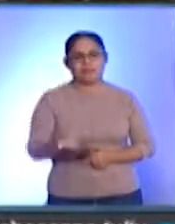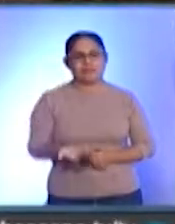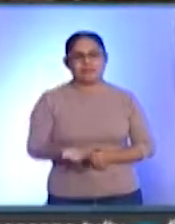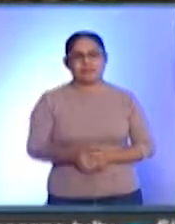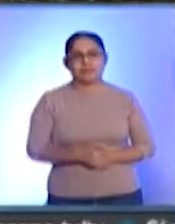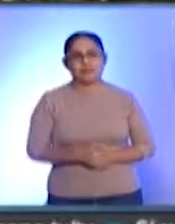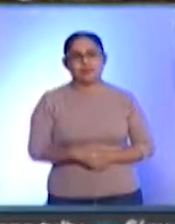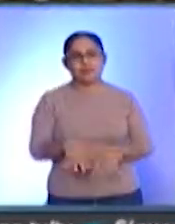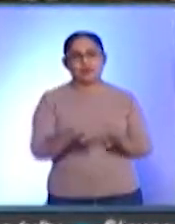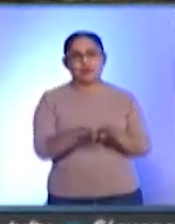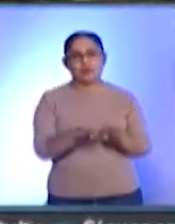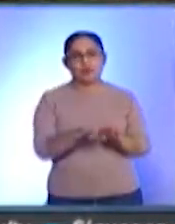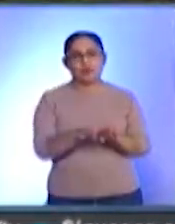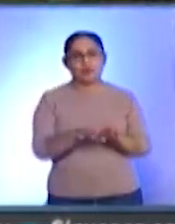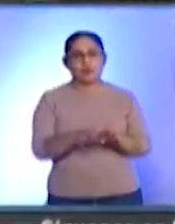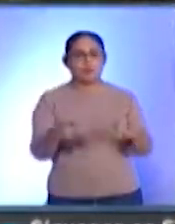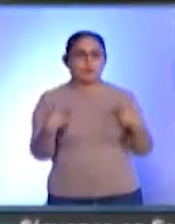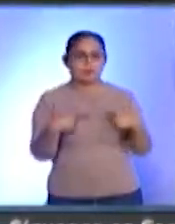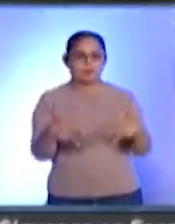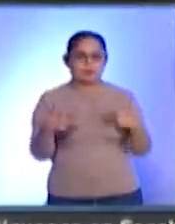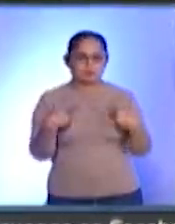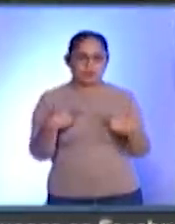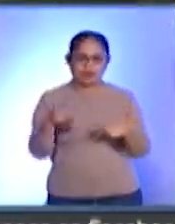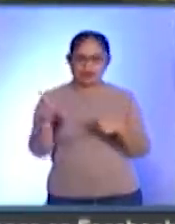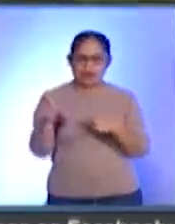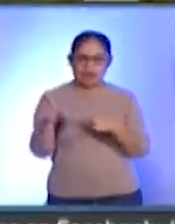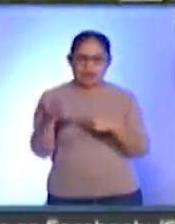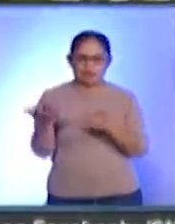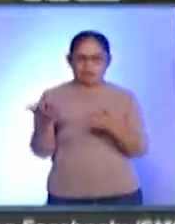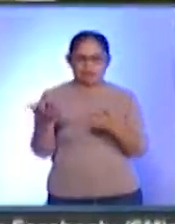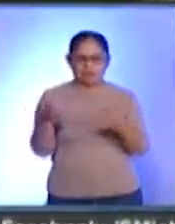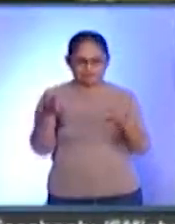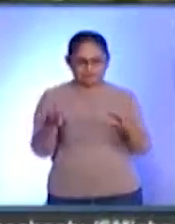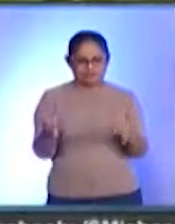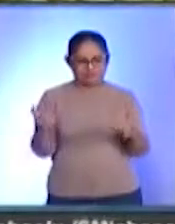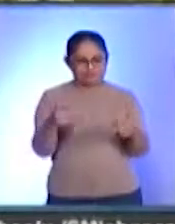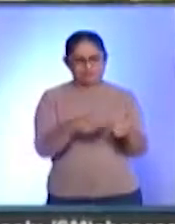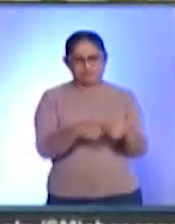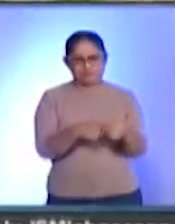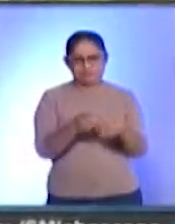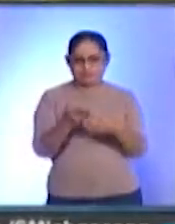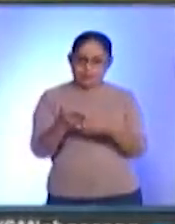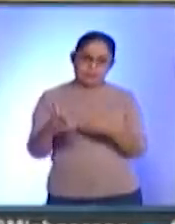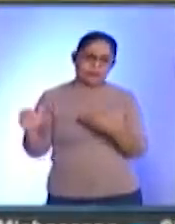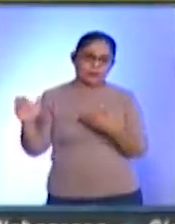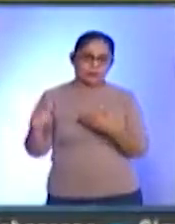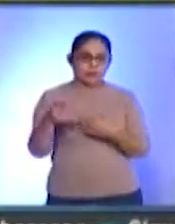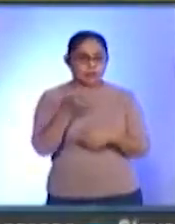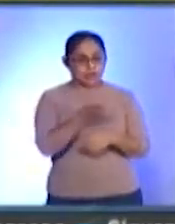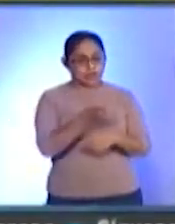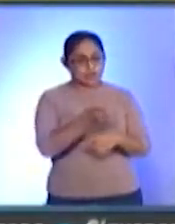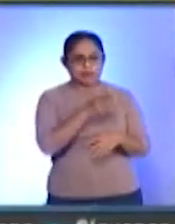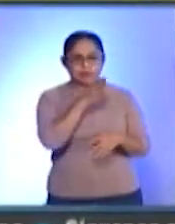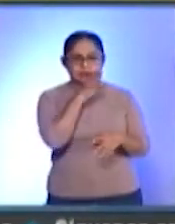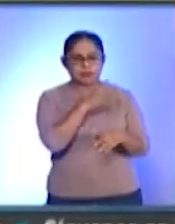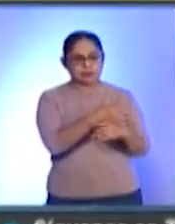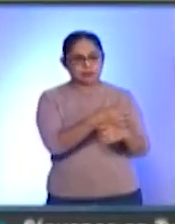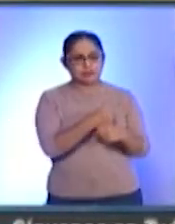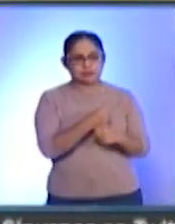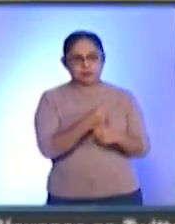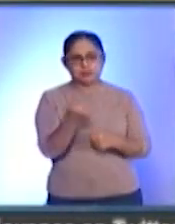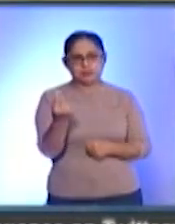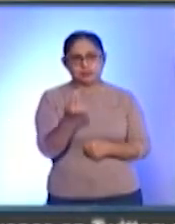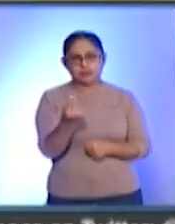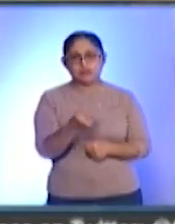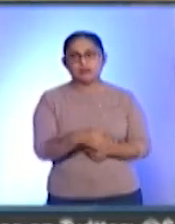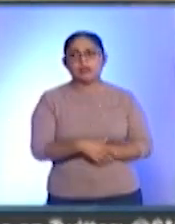sobre todo son agentes ajenos los que dicen, mire, esto es digno de salvaguarda. Finalmente señalaron